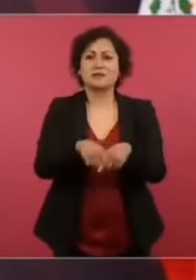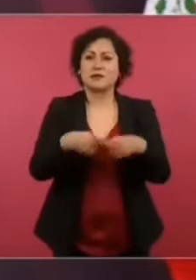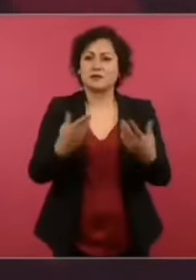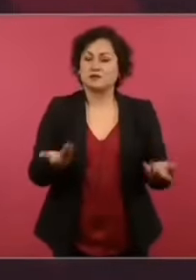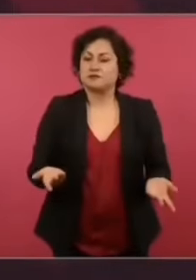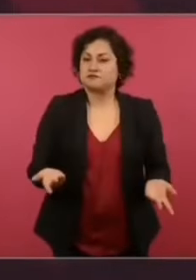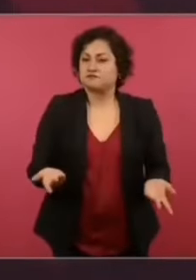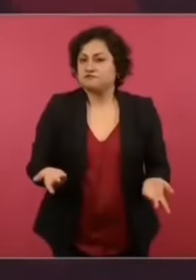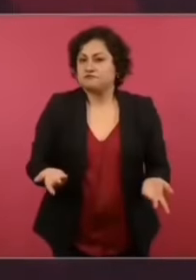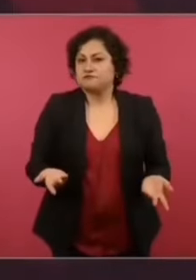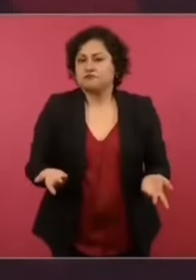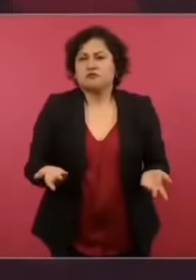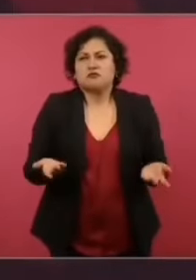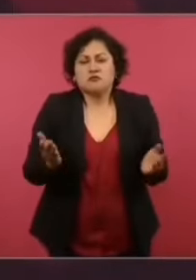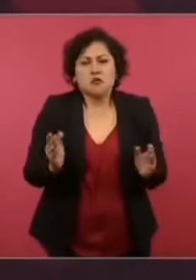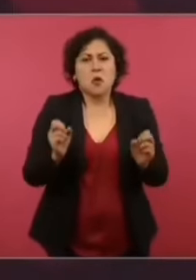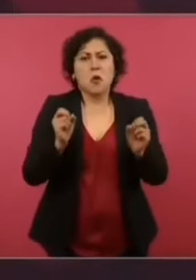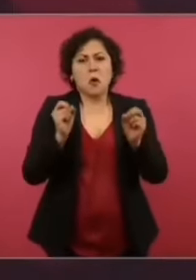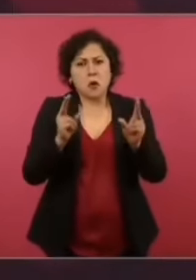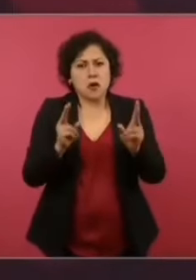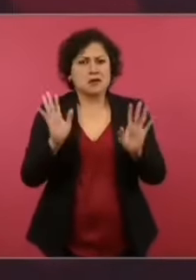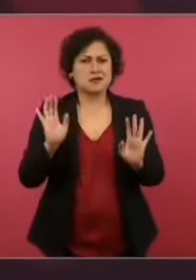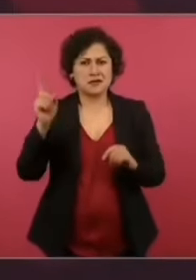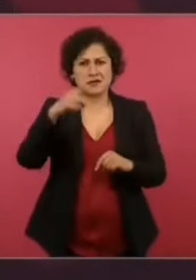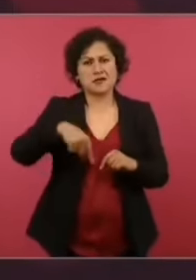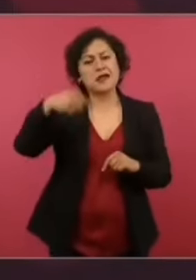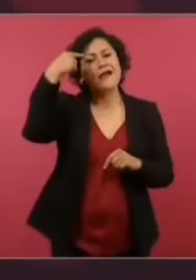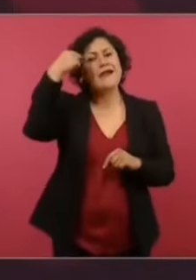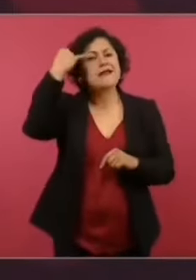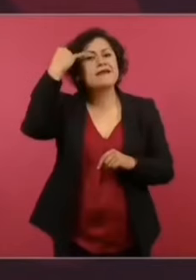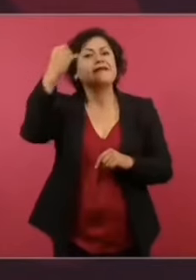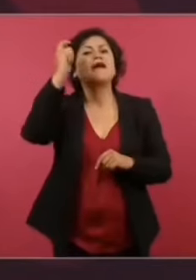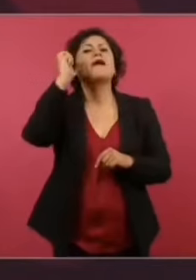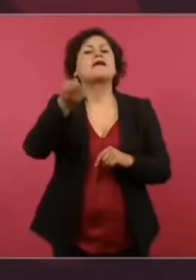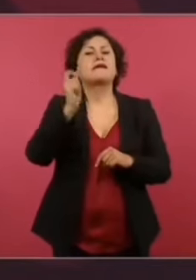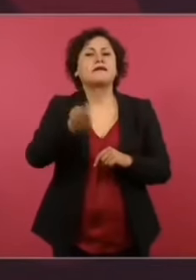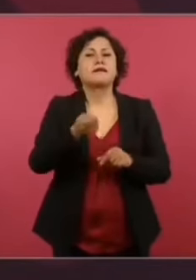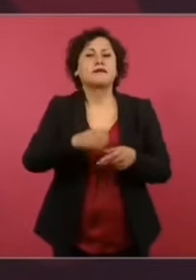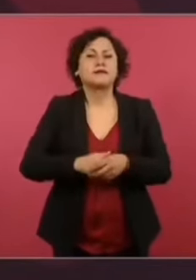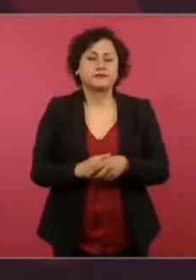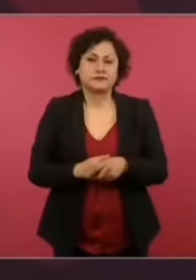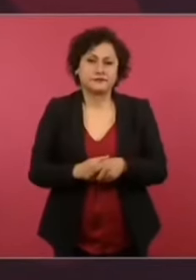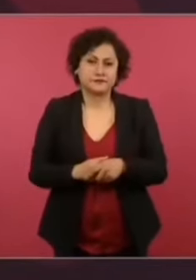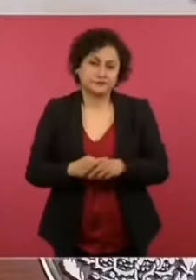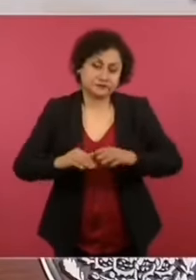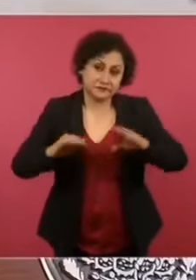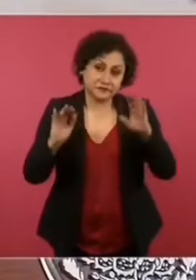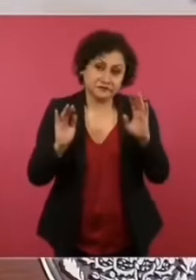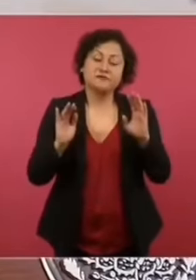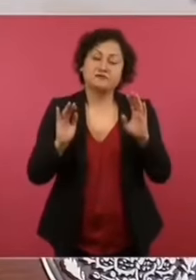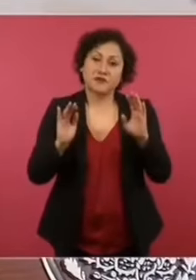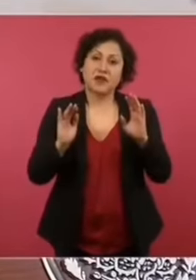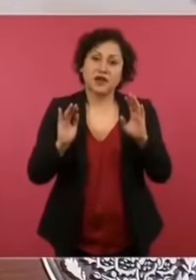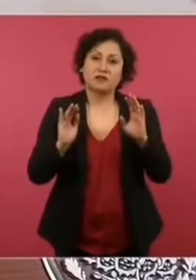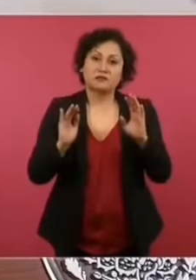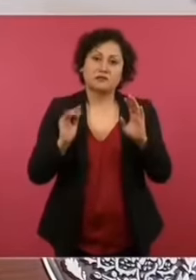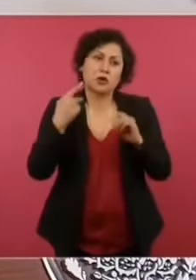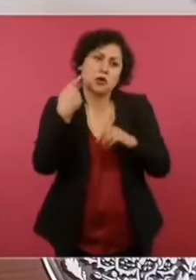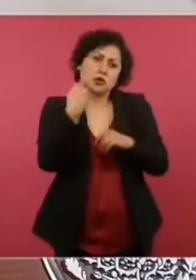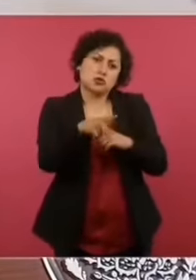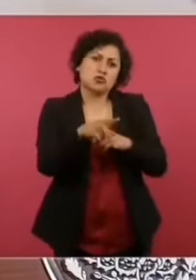defienden causas que son muy justas.